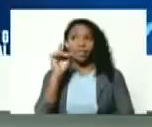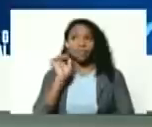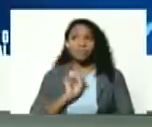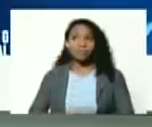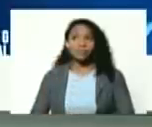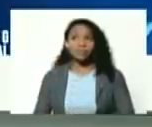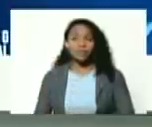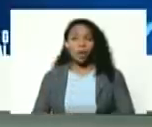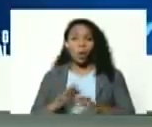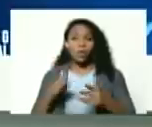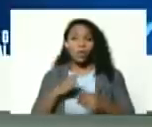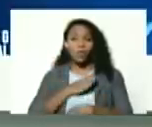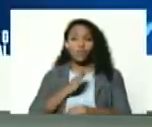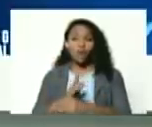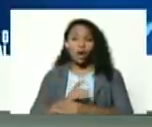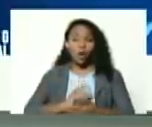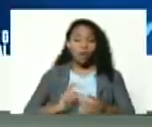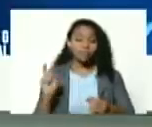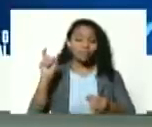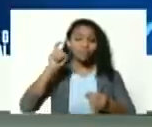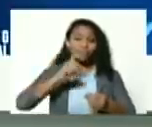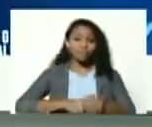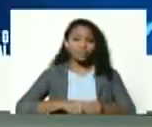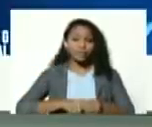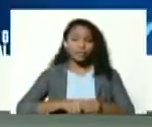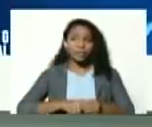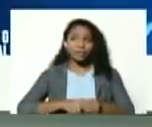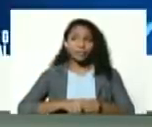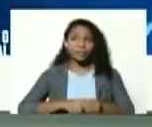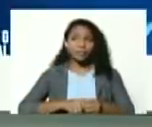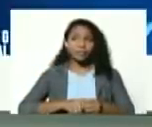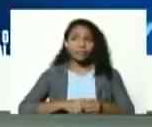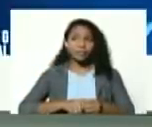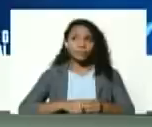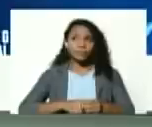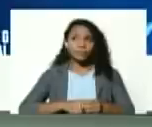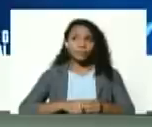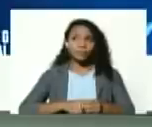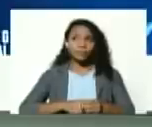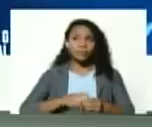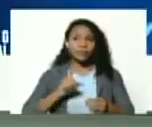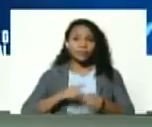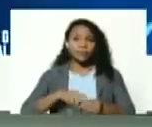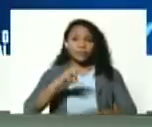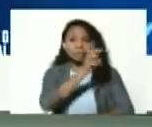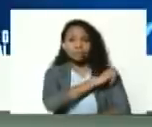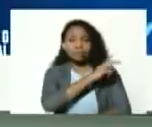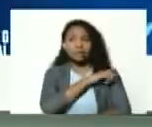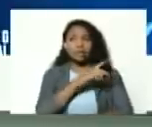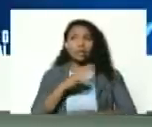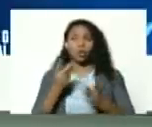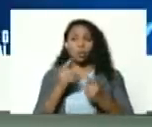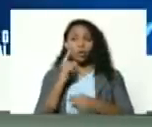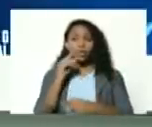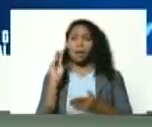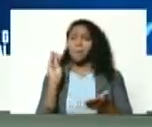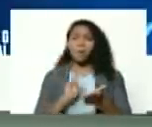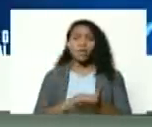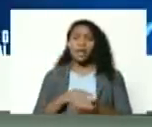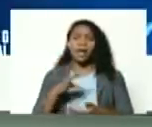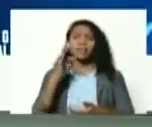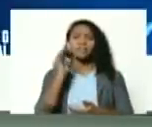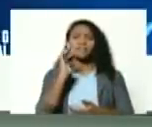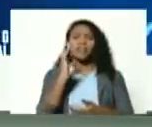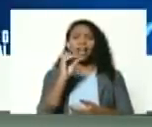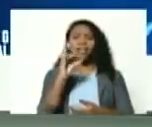cuando lo fueron a inscribir en la en el registro a la jefatura civil no le dijeron póngale Freddy no